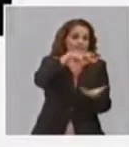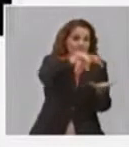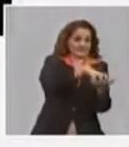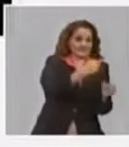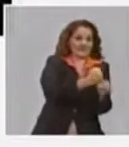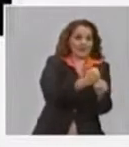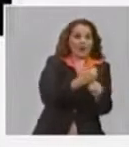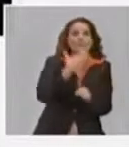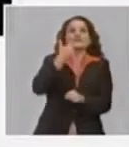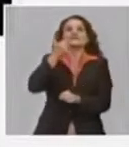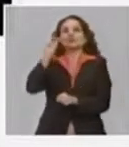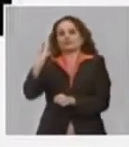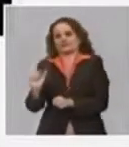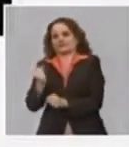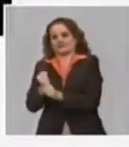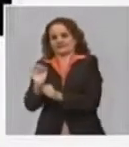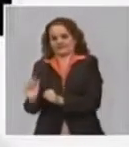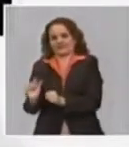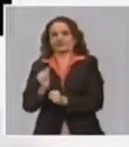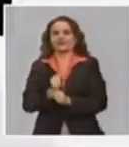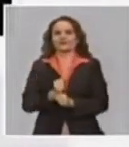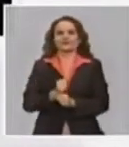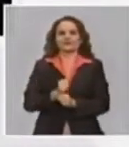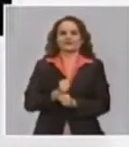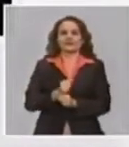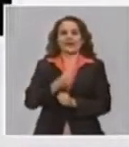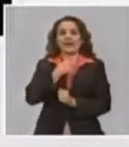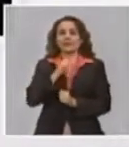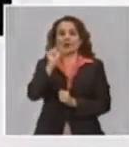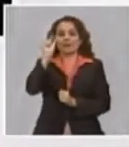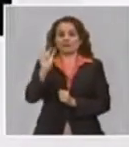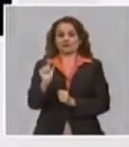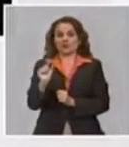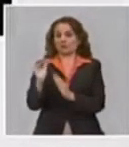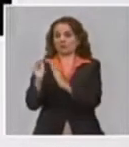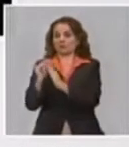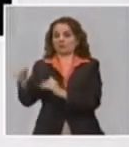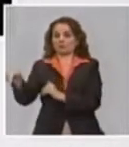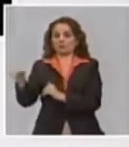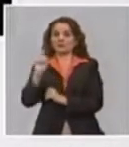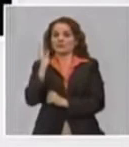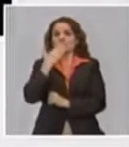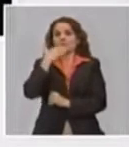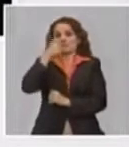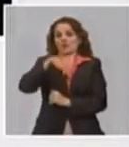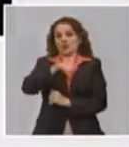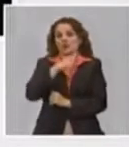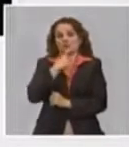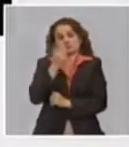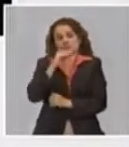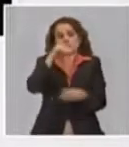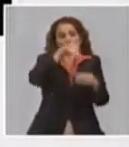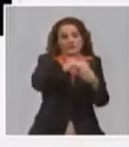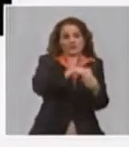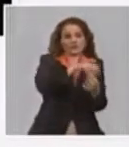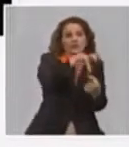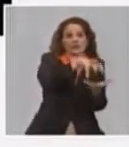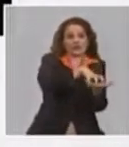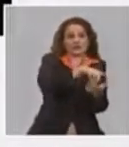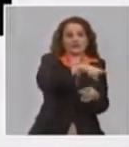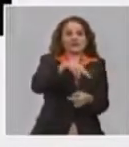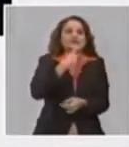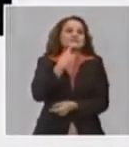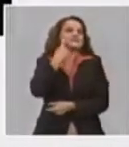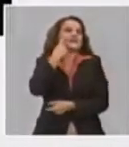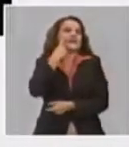inclusive la propia ausencia, la no presencia, por no decir no es ausencia, es no presencia del trabajador en la entidad, hace que haya